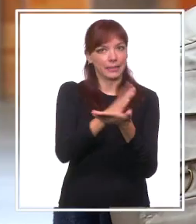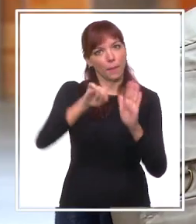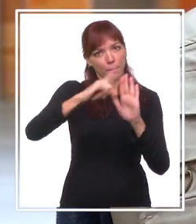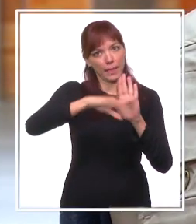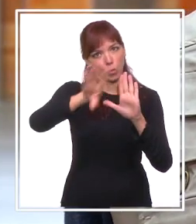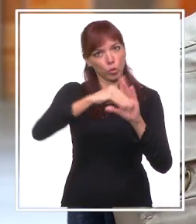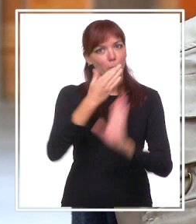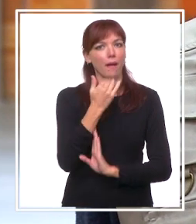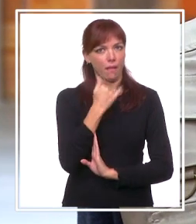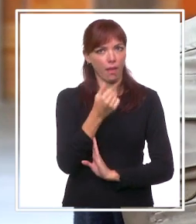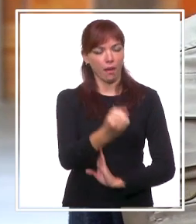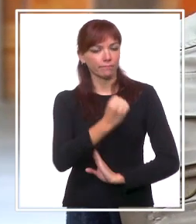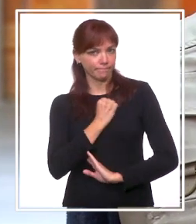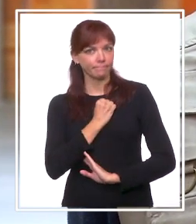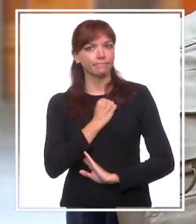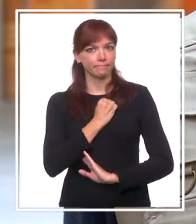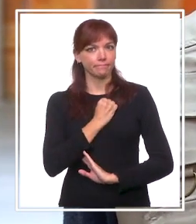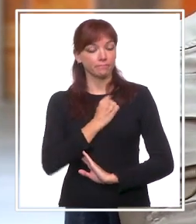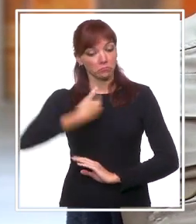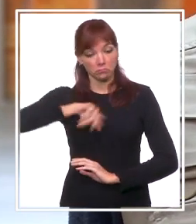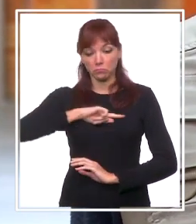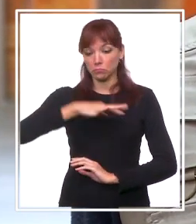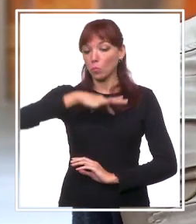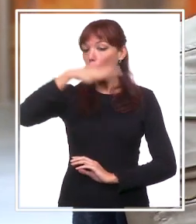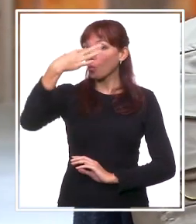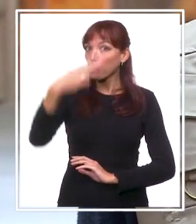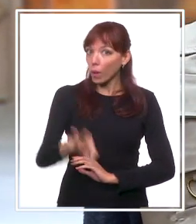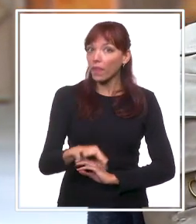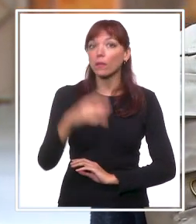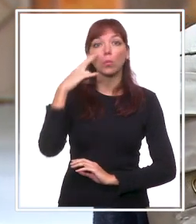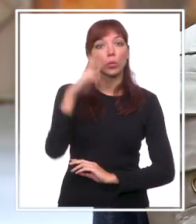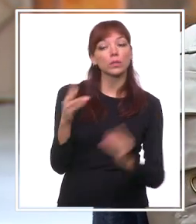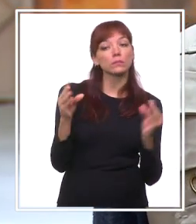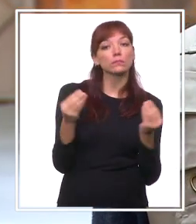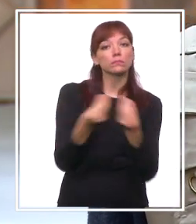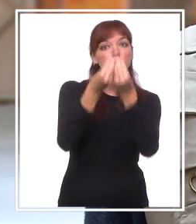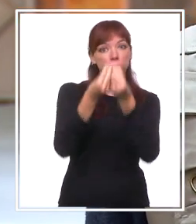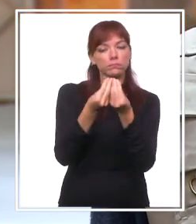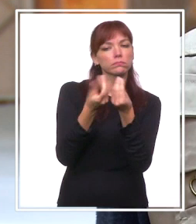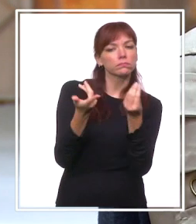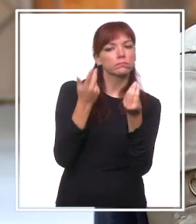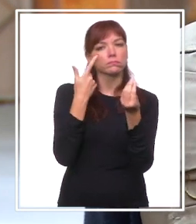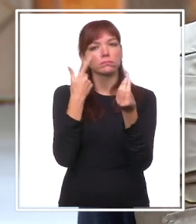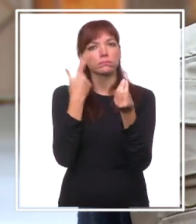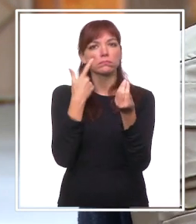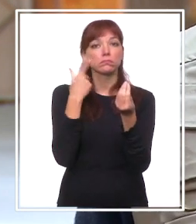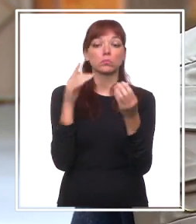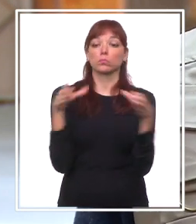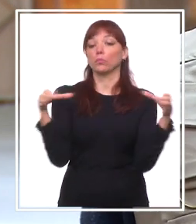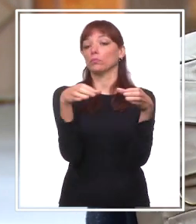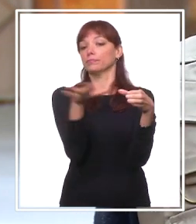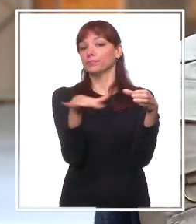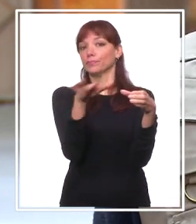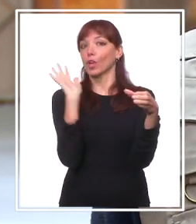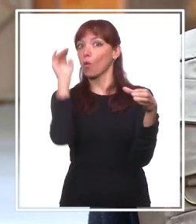de poder realizar y colaborar con el Museo, aprender el mundo romano y